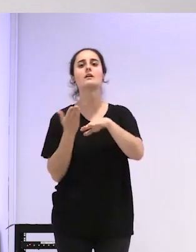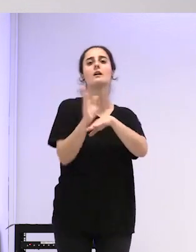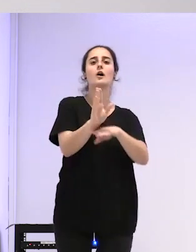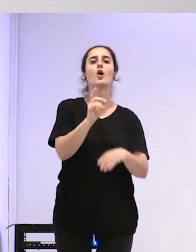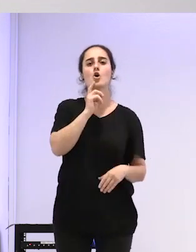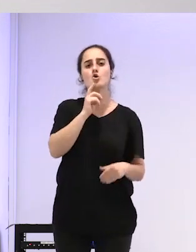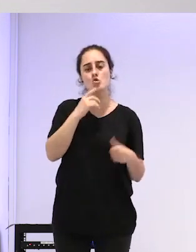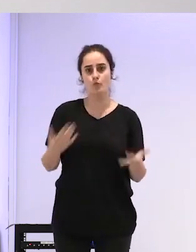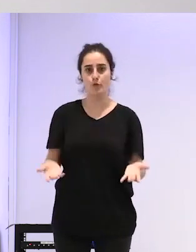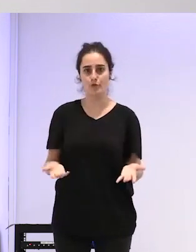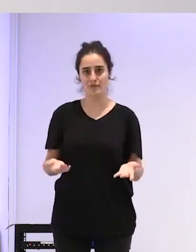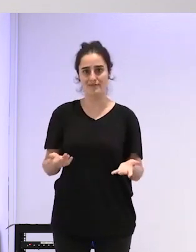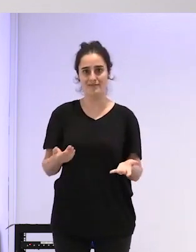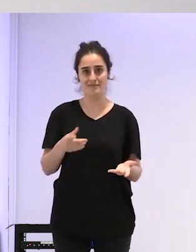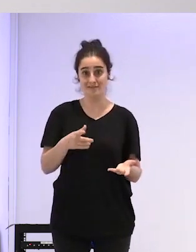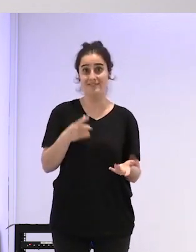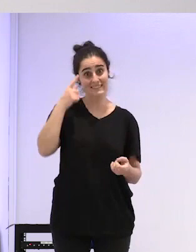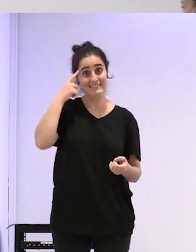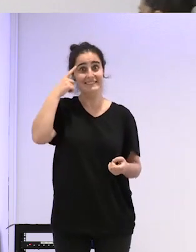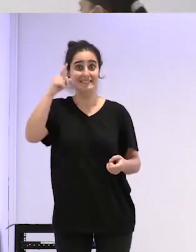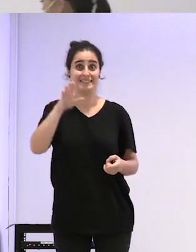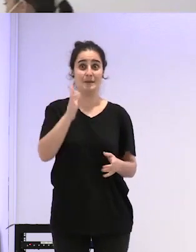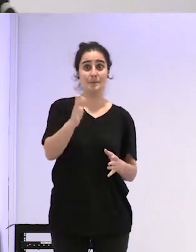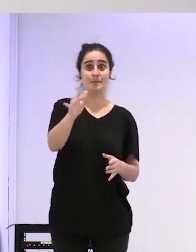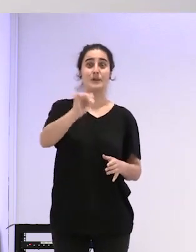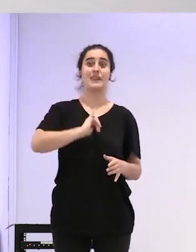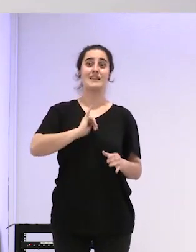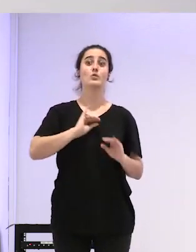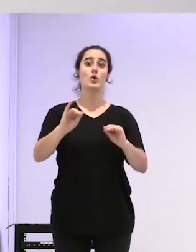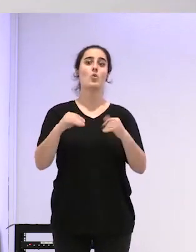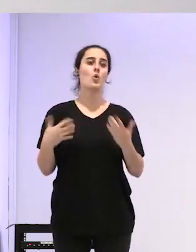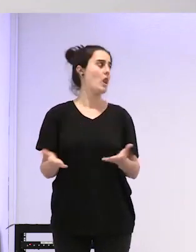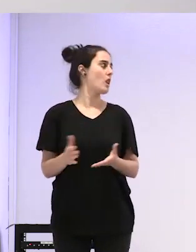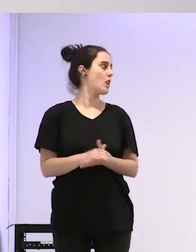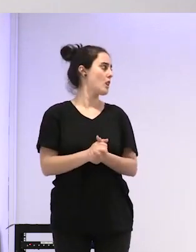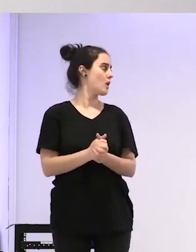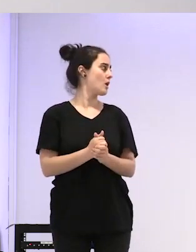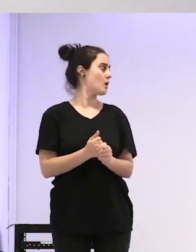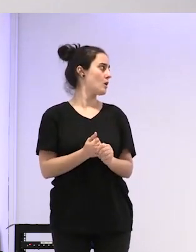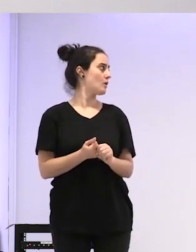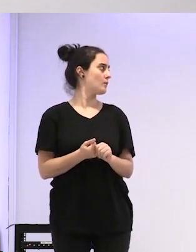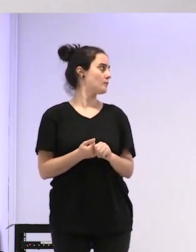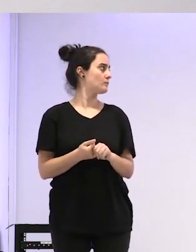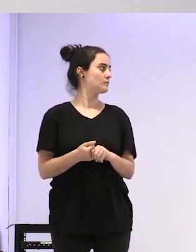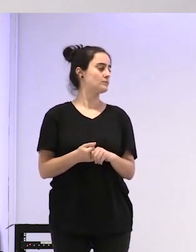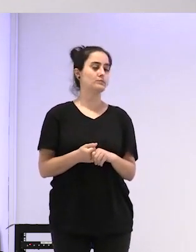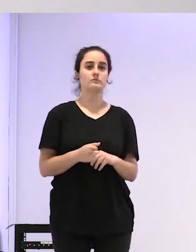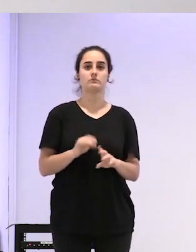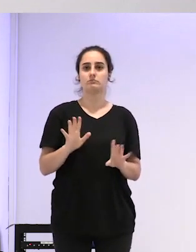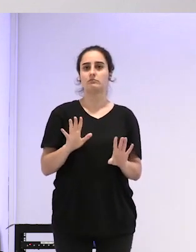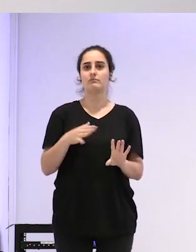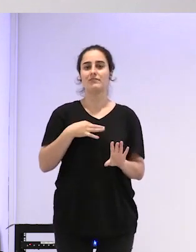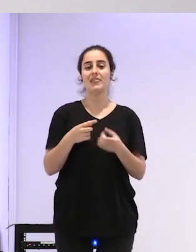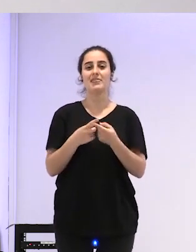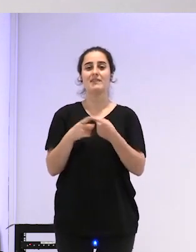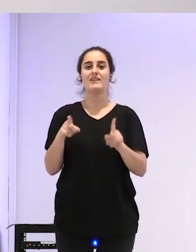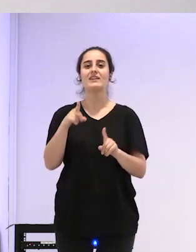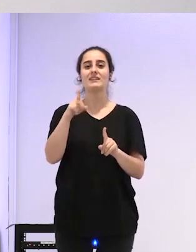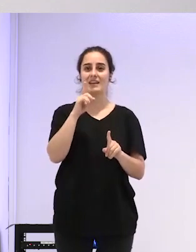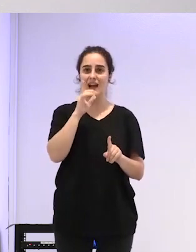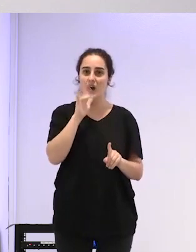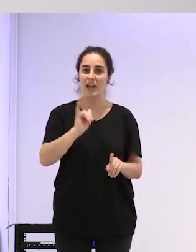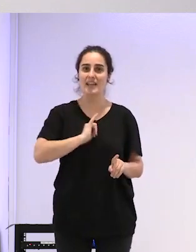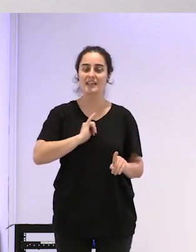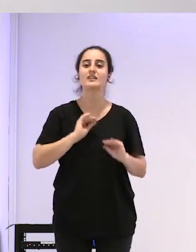pues entonces sabemos más o menos cuál es tu identidad otra cosa es qué quieres hacer con ella